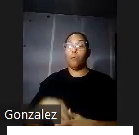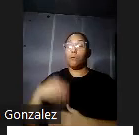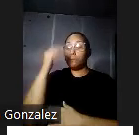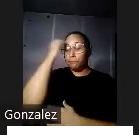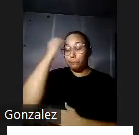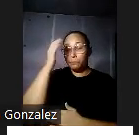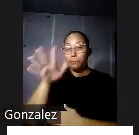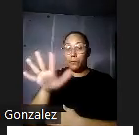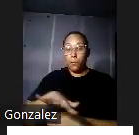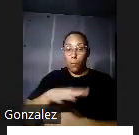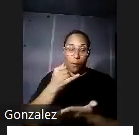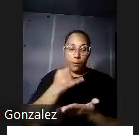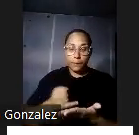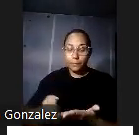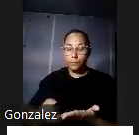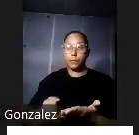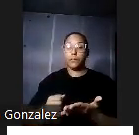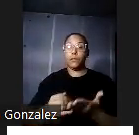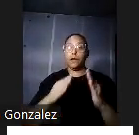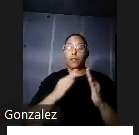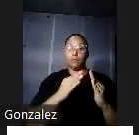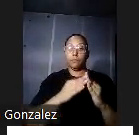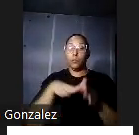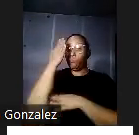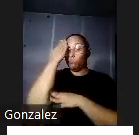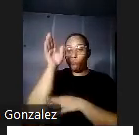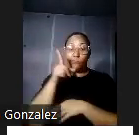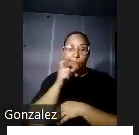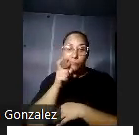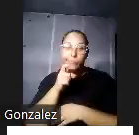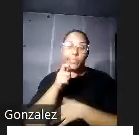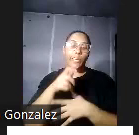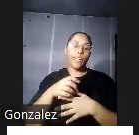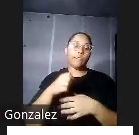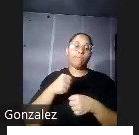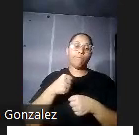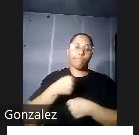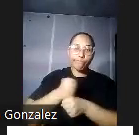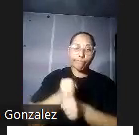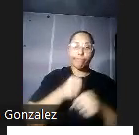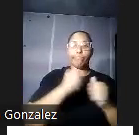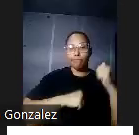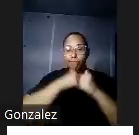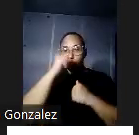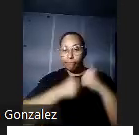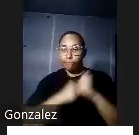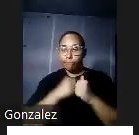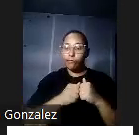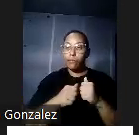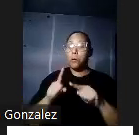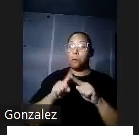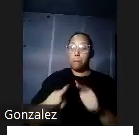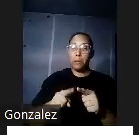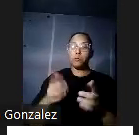decir quién fue el arquitecto que la diseñó aunque no podemos descartar totalmente las atribuciones de su diseño a Hatch